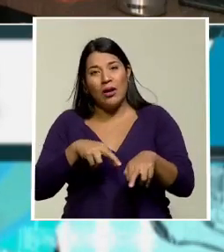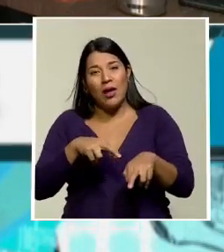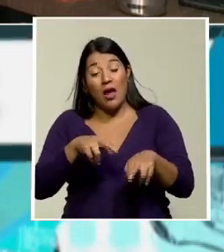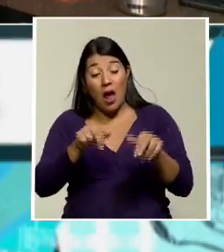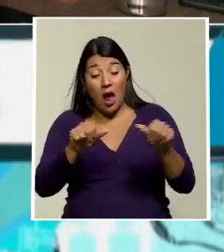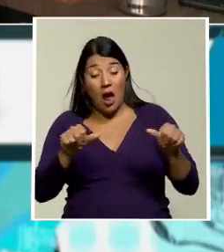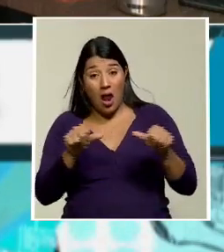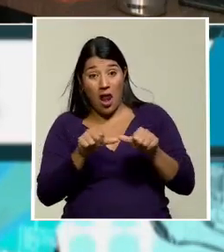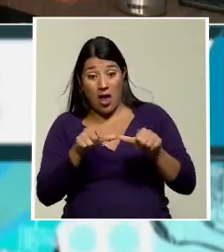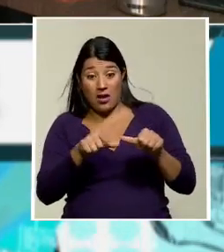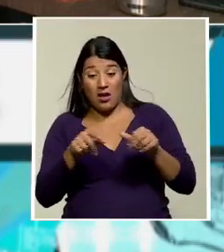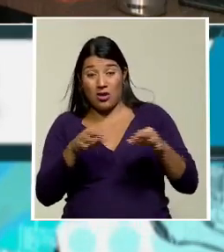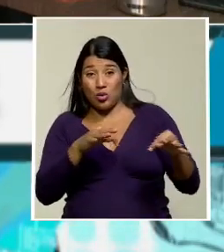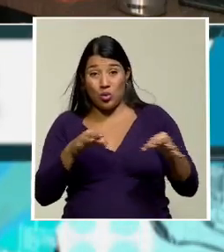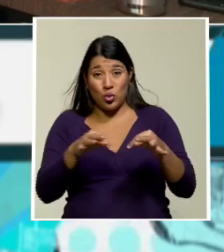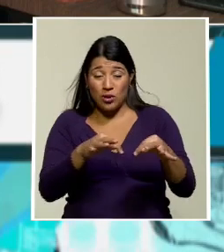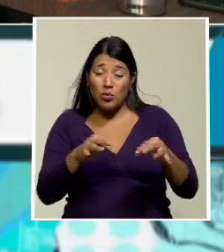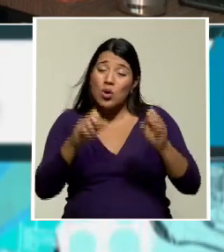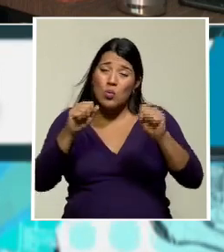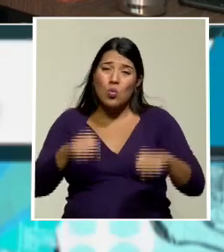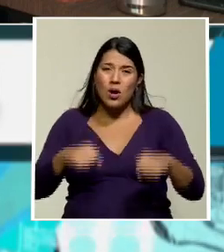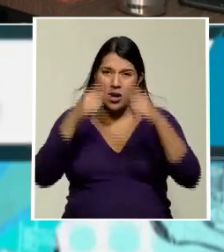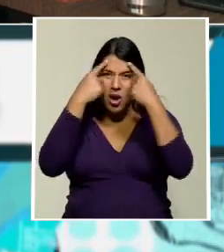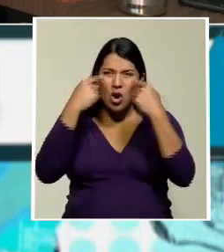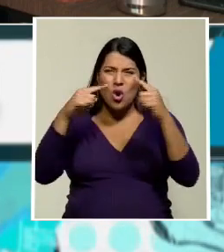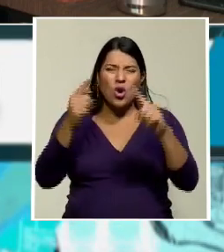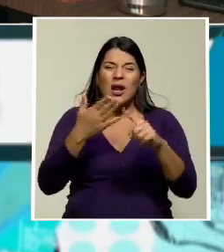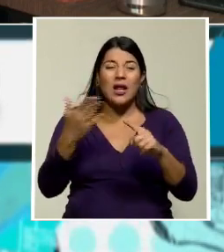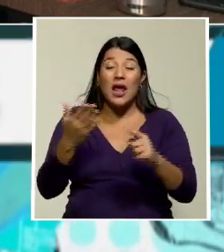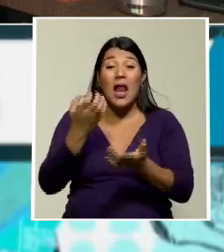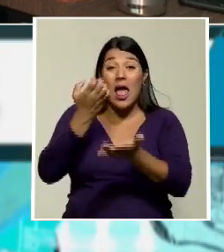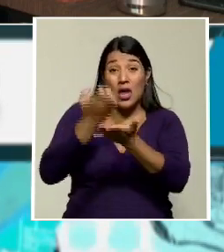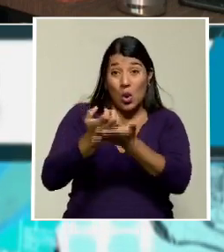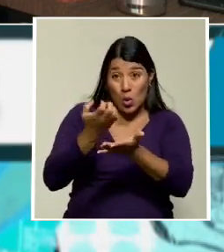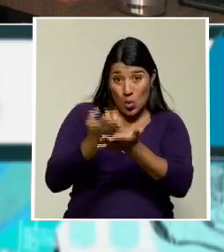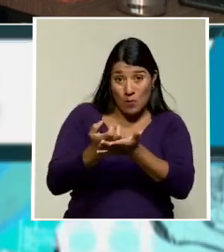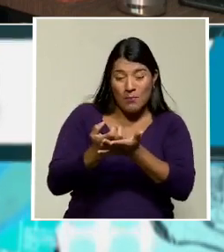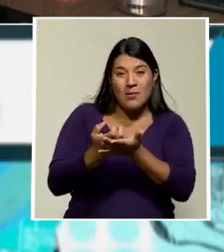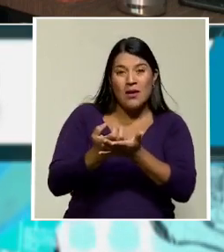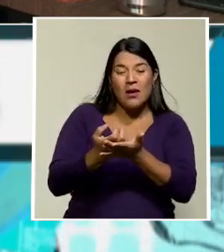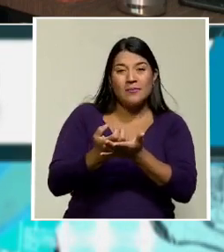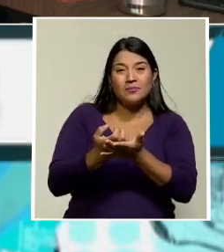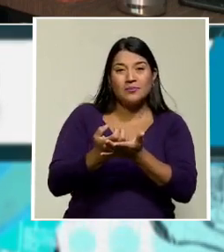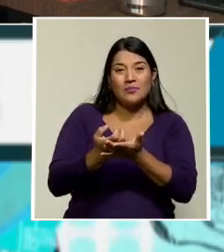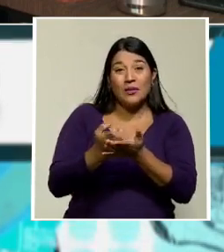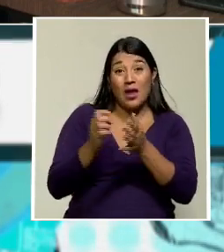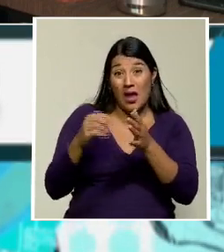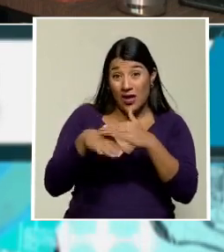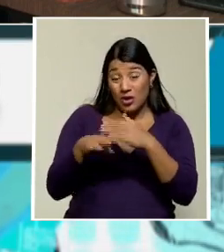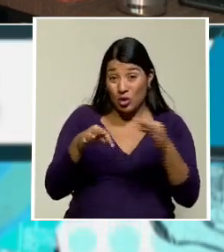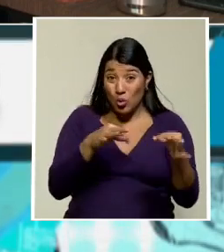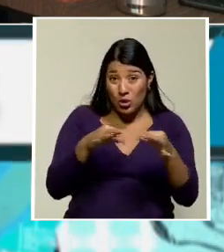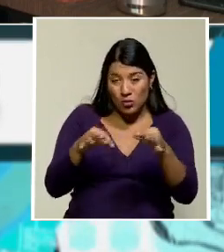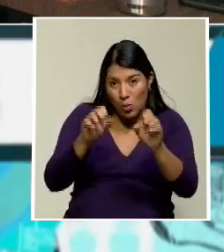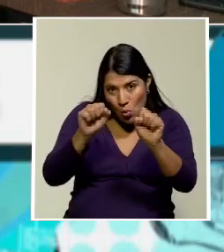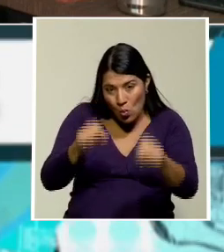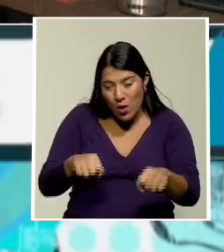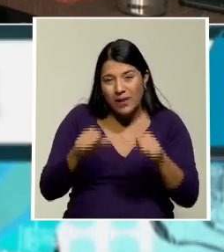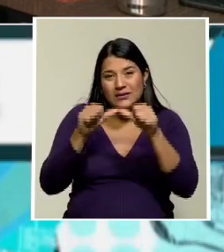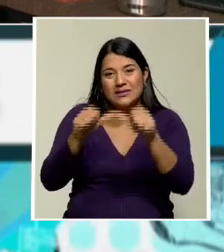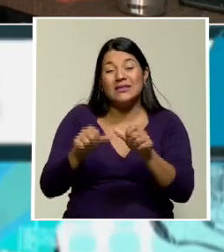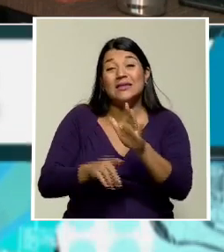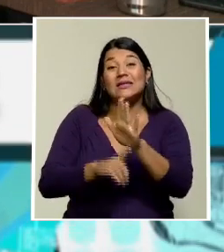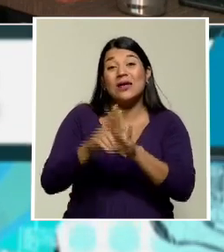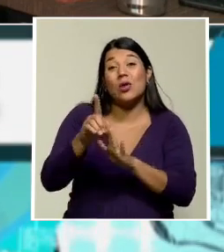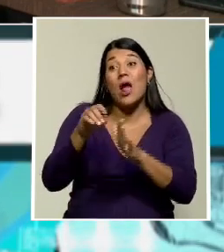y lograr que esta economía basada en el encadenamiento pueda salir a flote durante